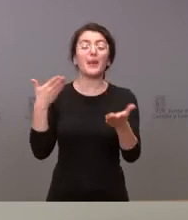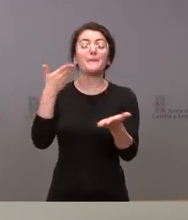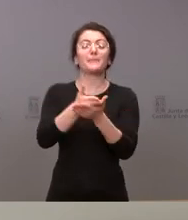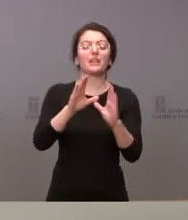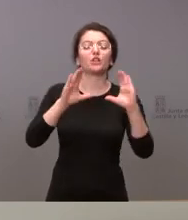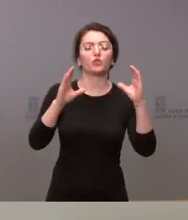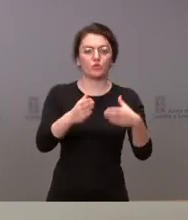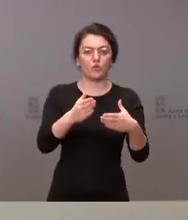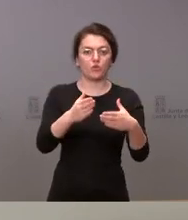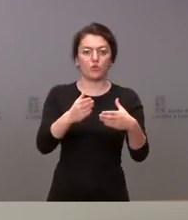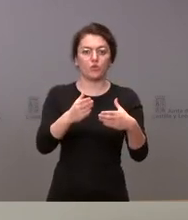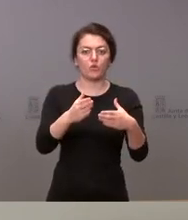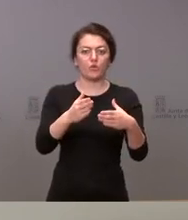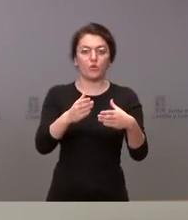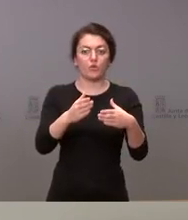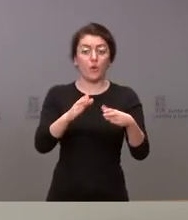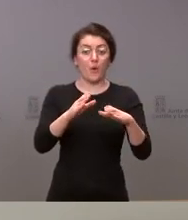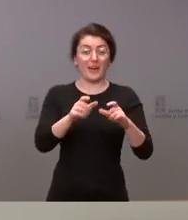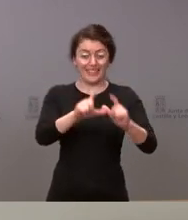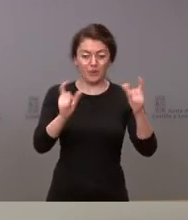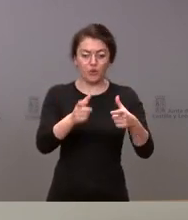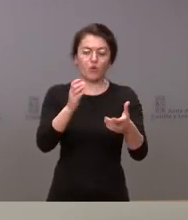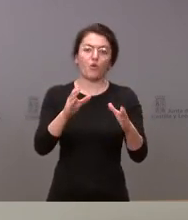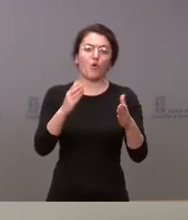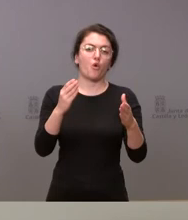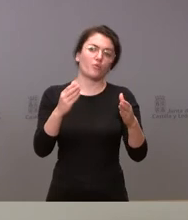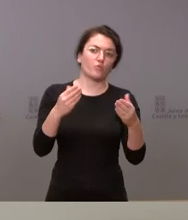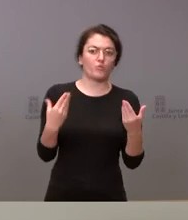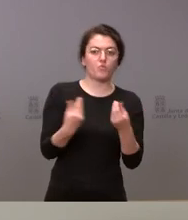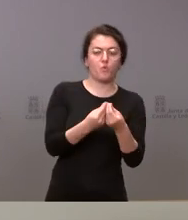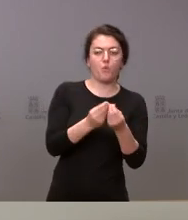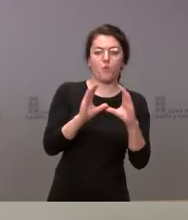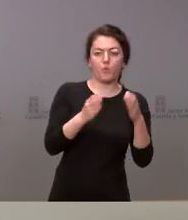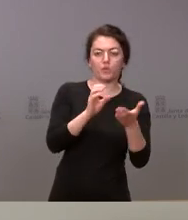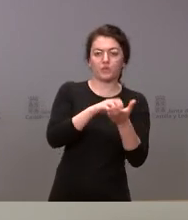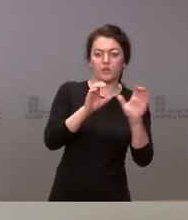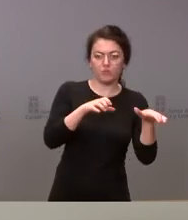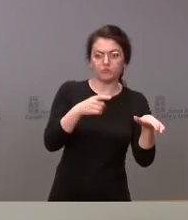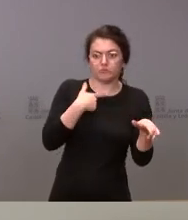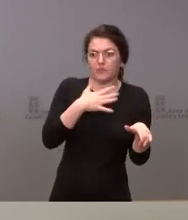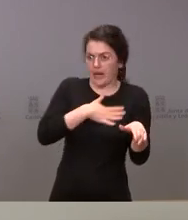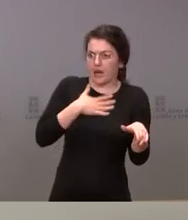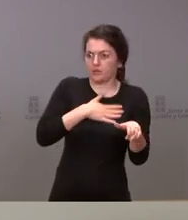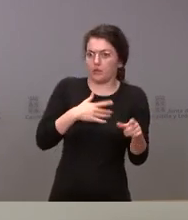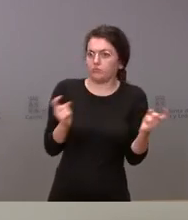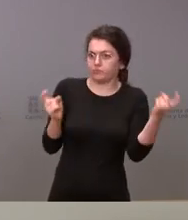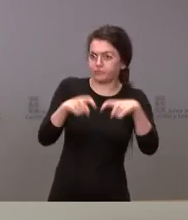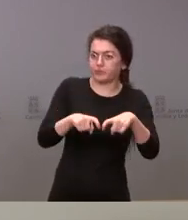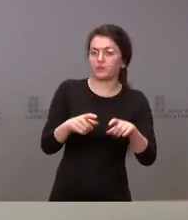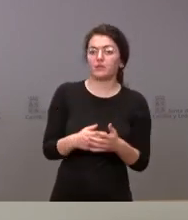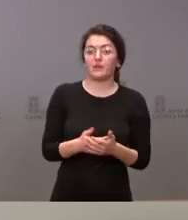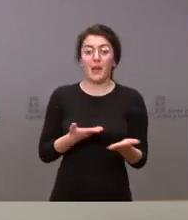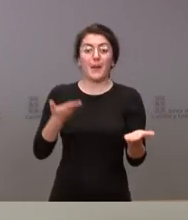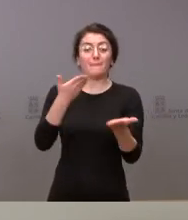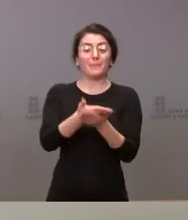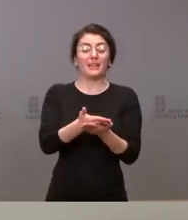León estaremos encantados de reunirnos con ellos y por tanto si solicitan una reunión tanto a la delegada territorial de la Junta de